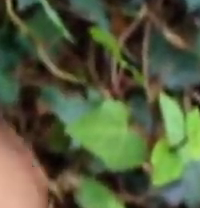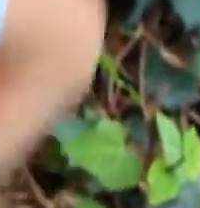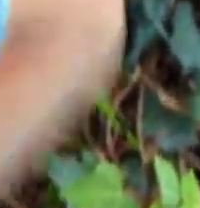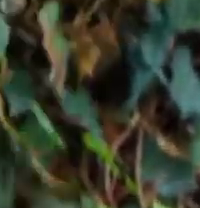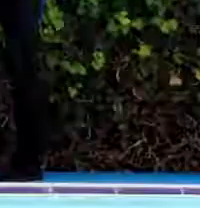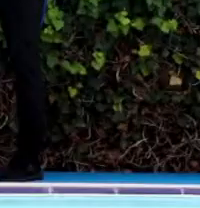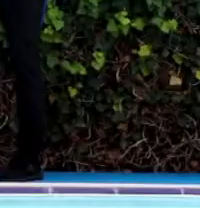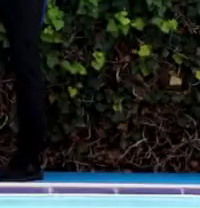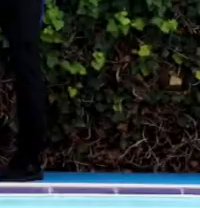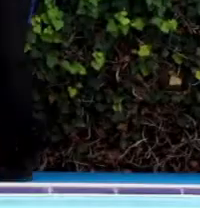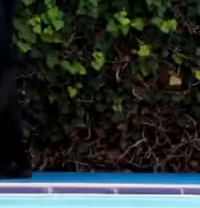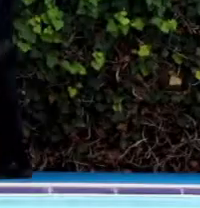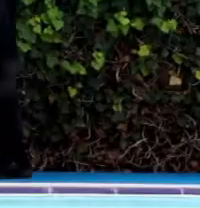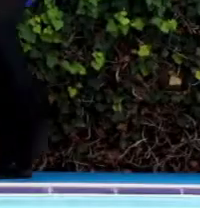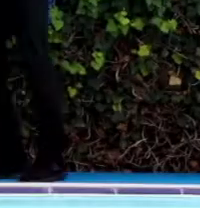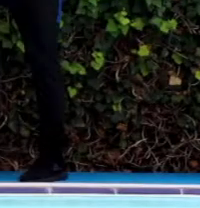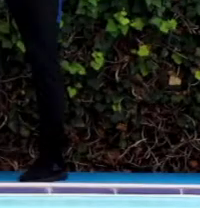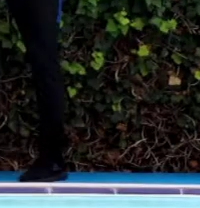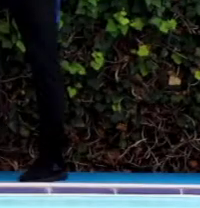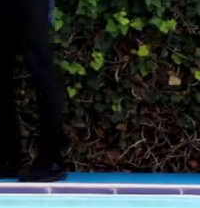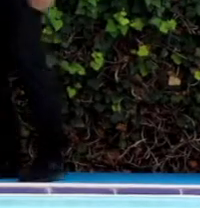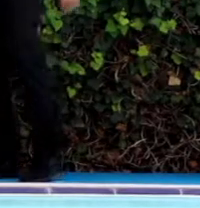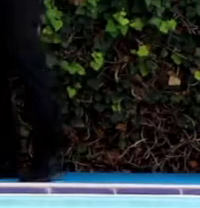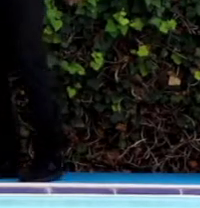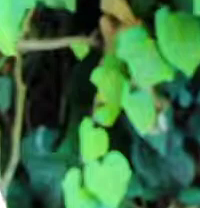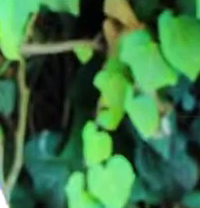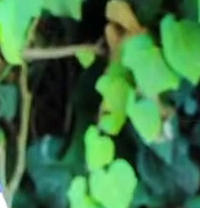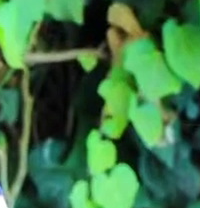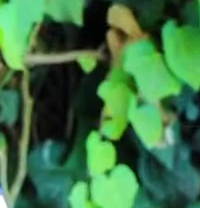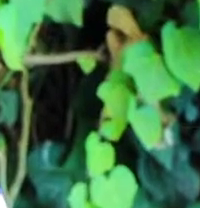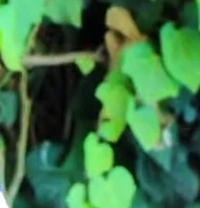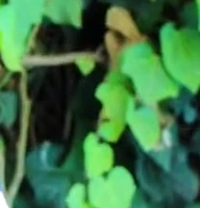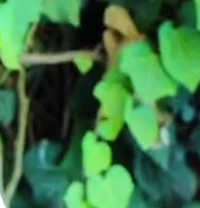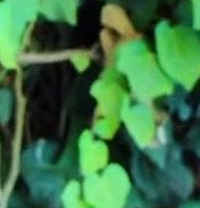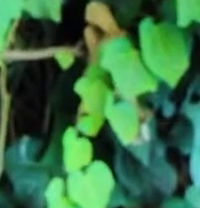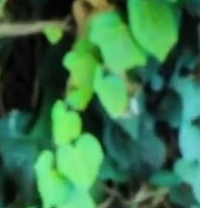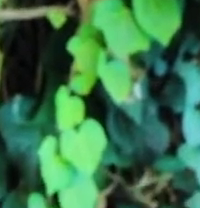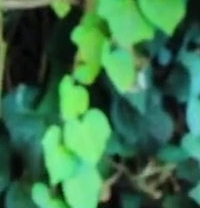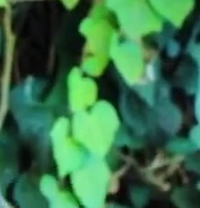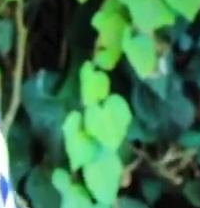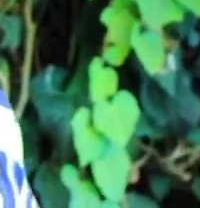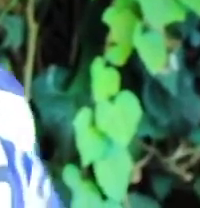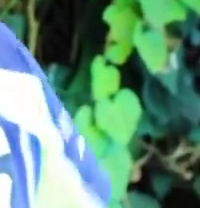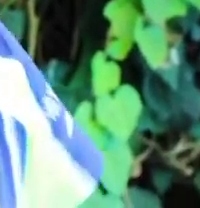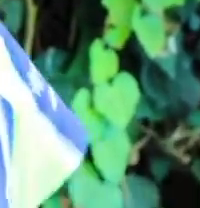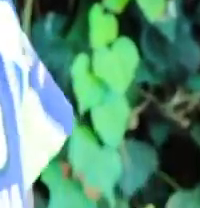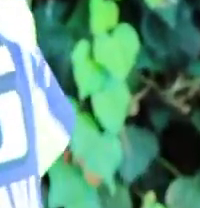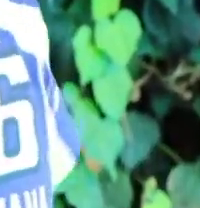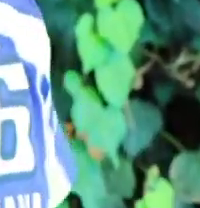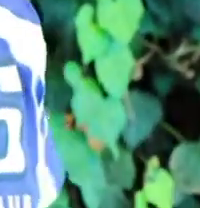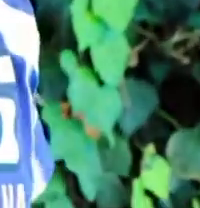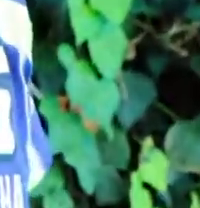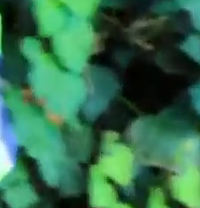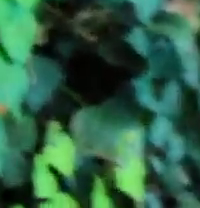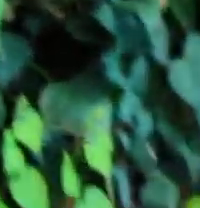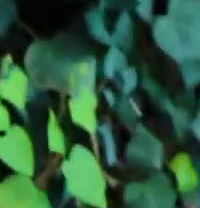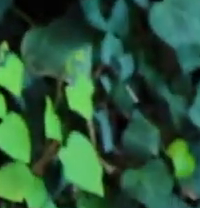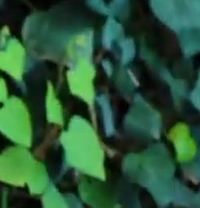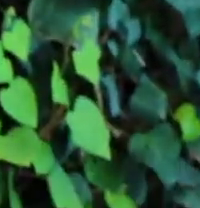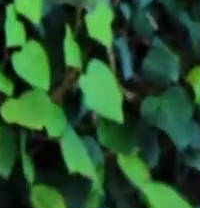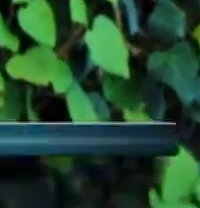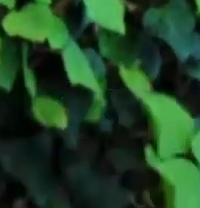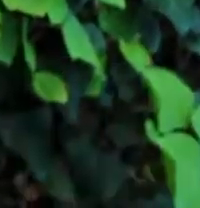Levamos más las rodillas. Perfecto. Ok. Vamos a hacer la marcha. La ponemos en posición. De forma